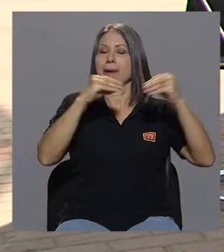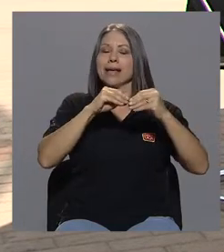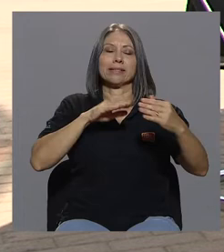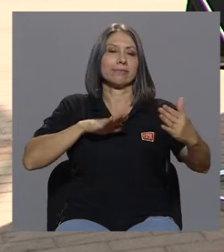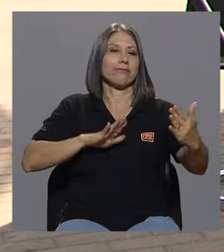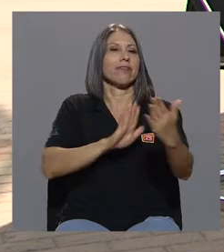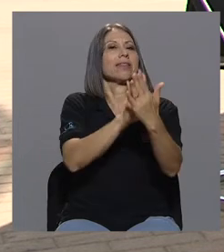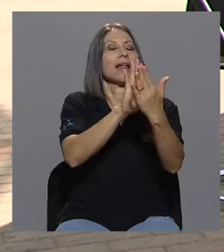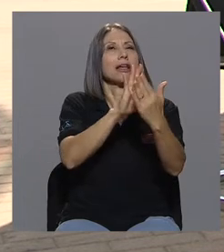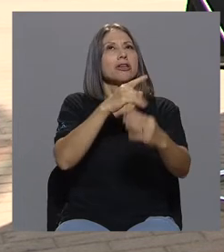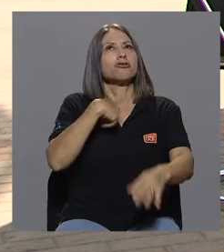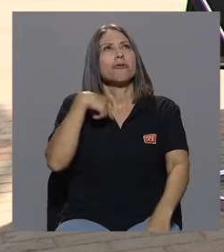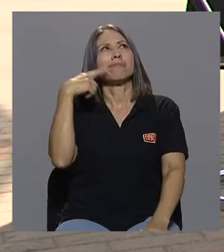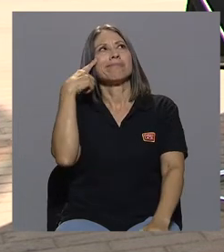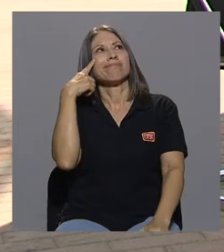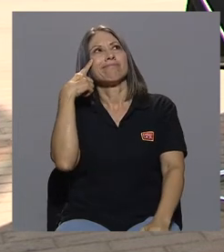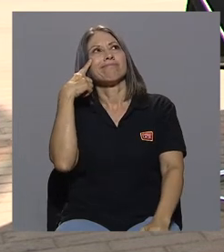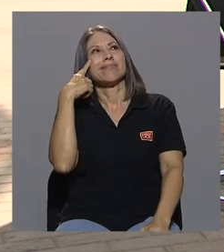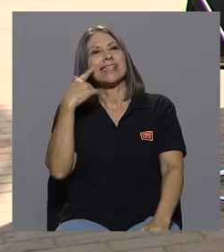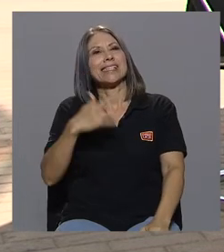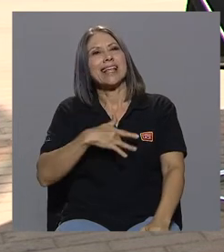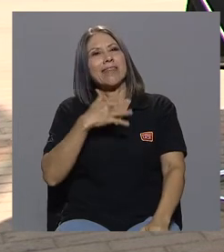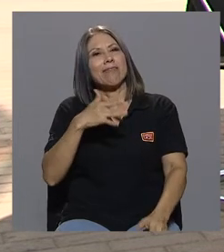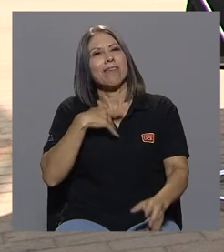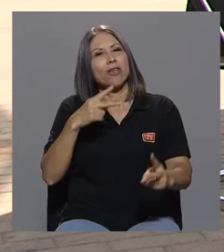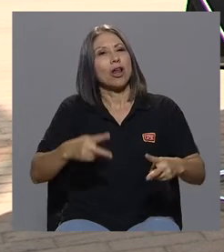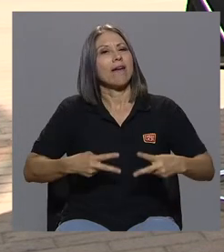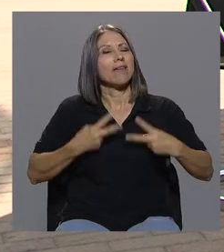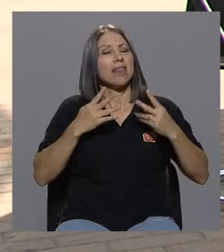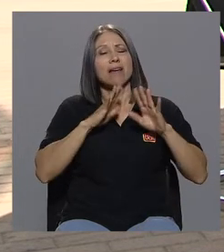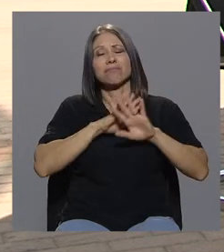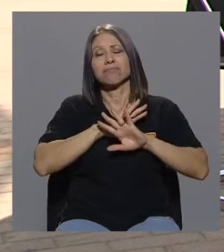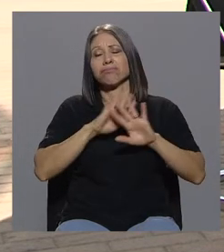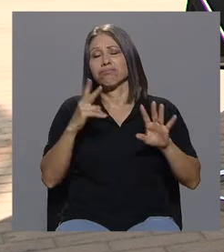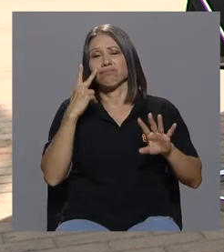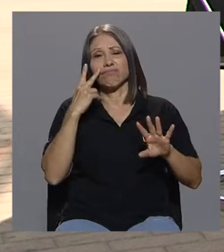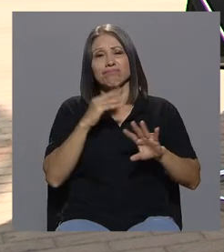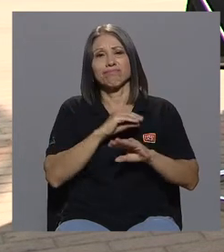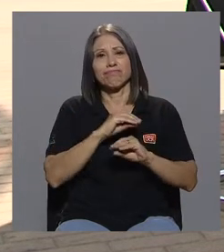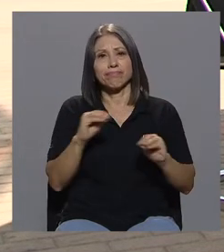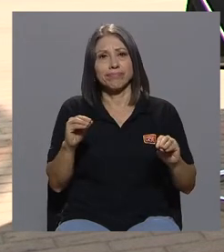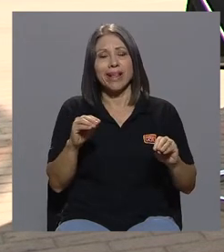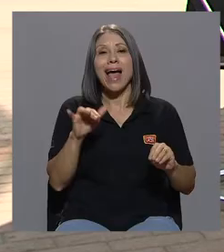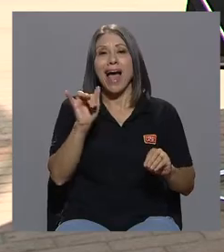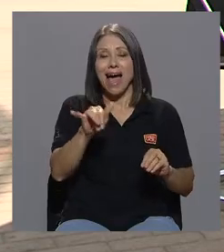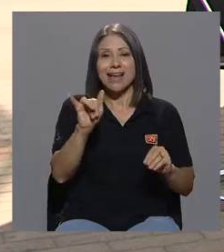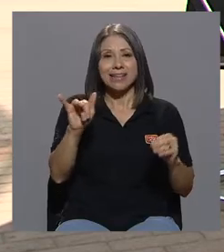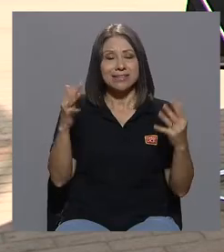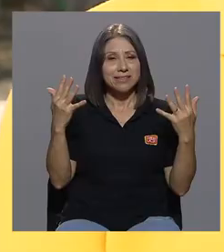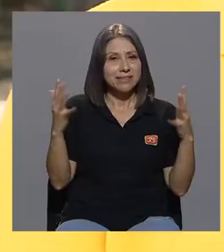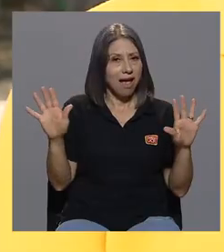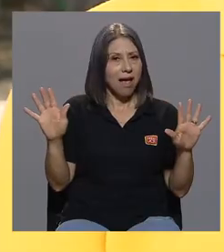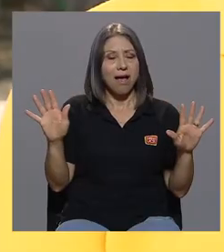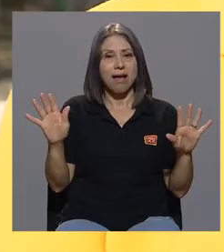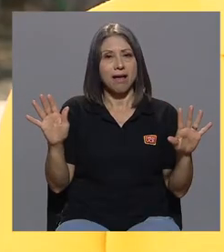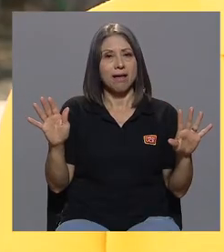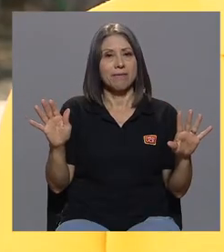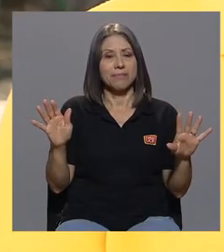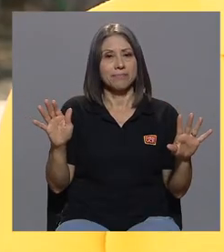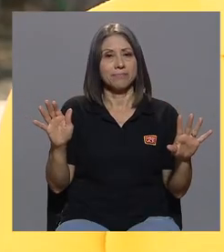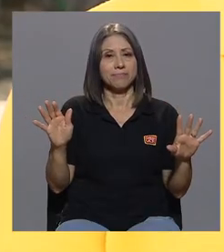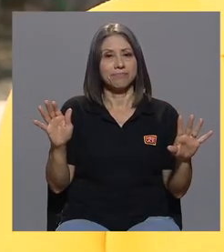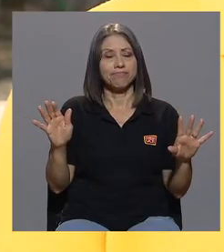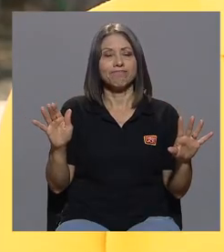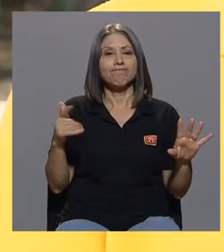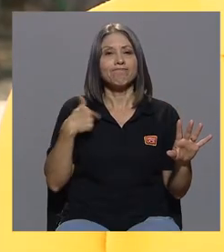sentido a la vida. Ahí fue donde ya tomé la